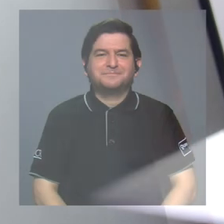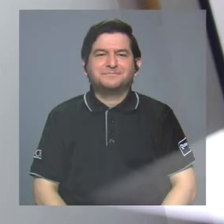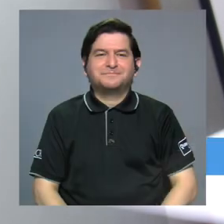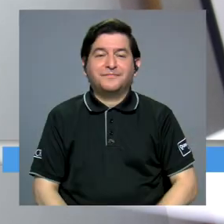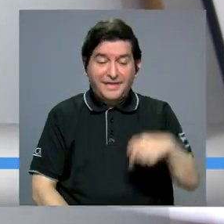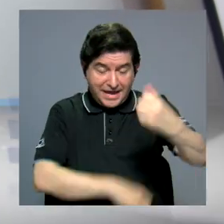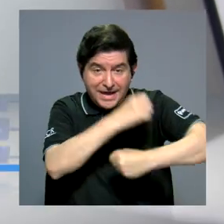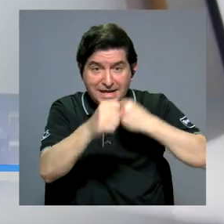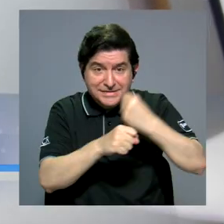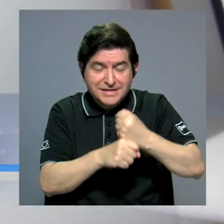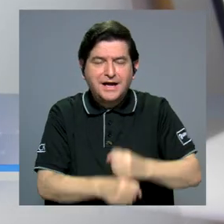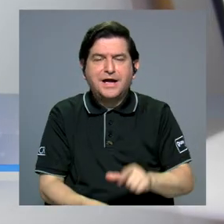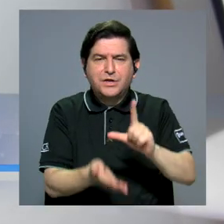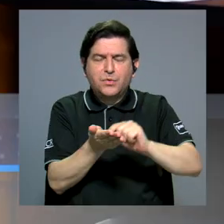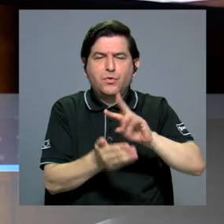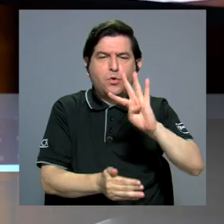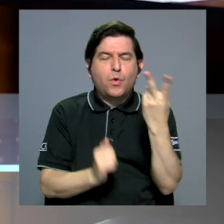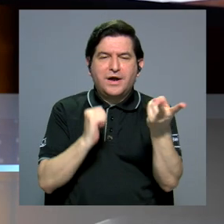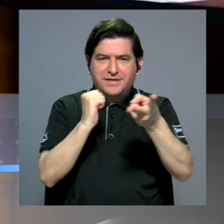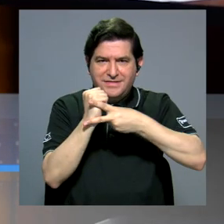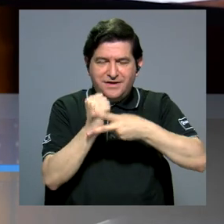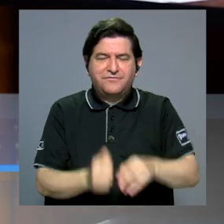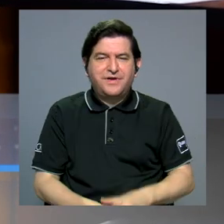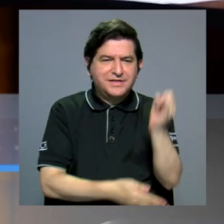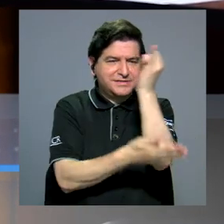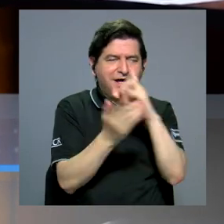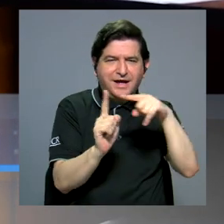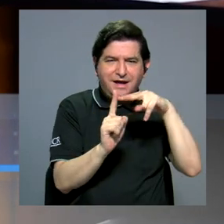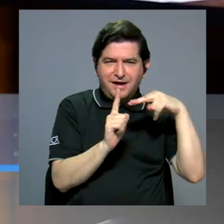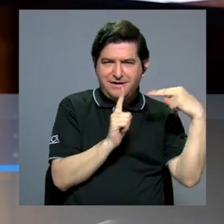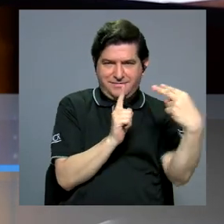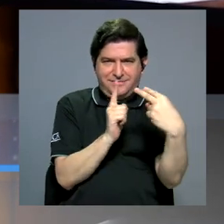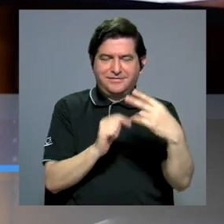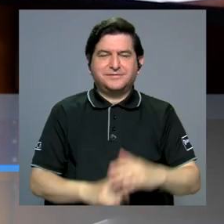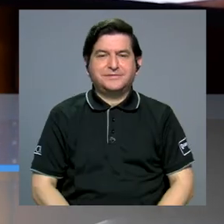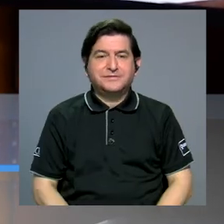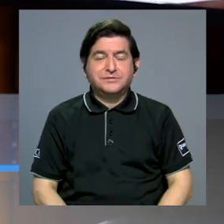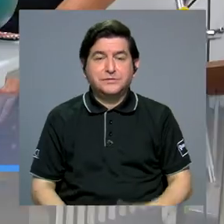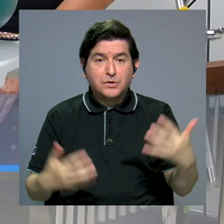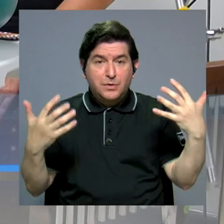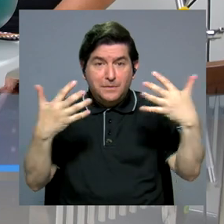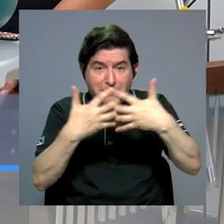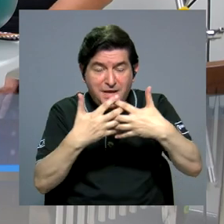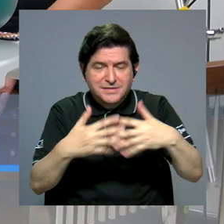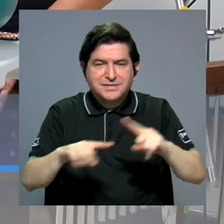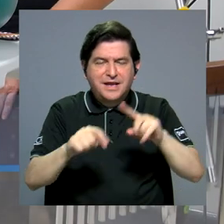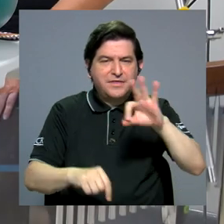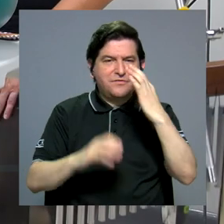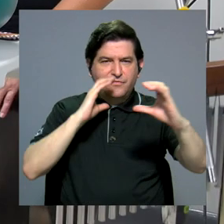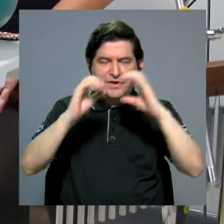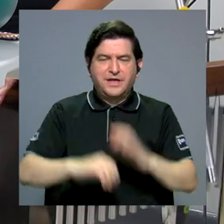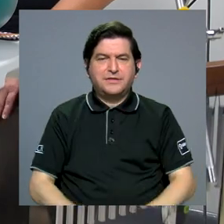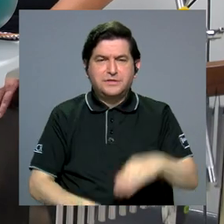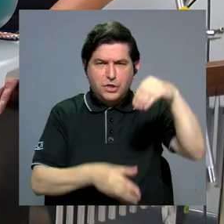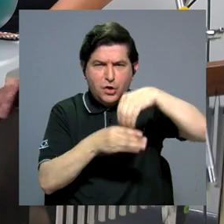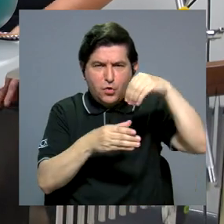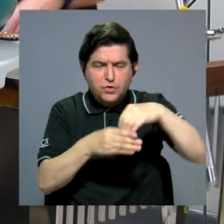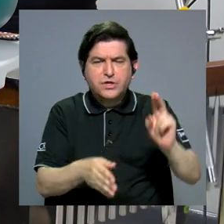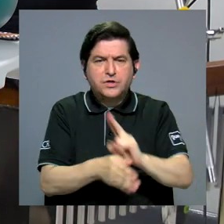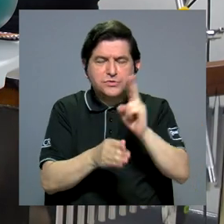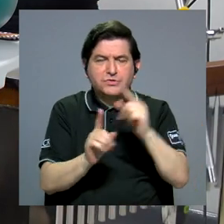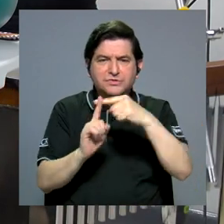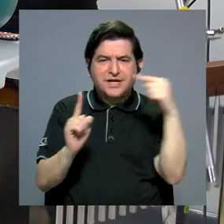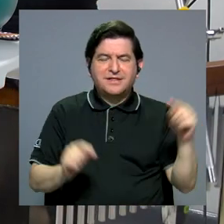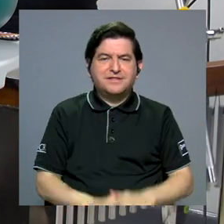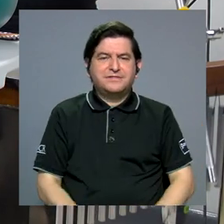Este año se publicó la cuarta edición de Artes en Perspectiva, un mosaico multimedia cuyo contenido se consume